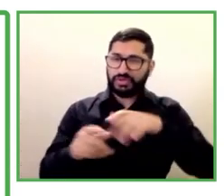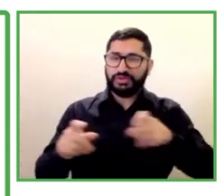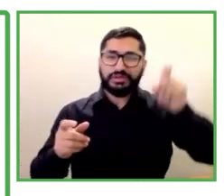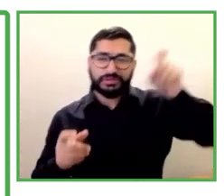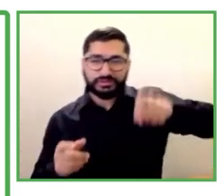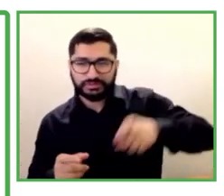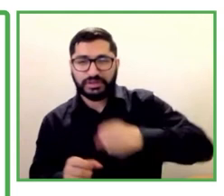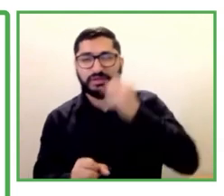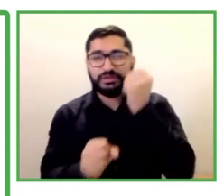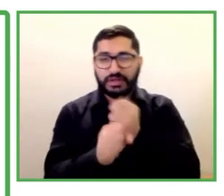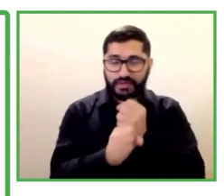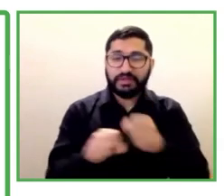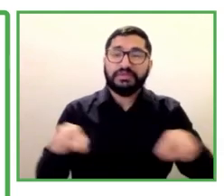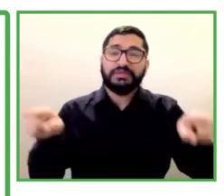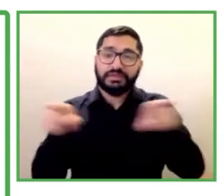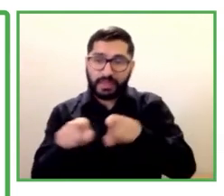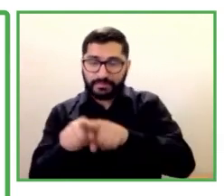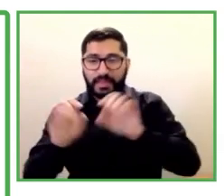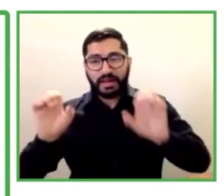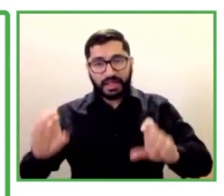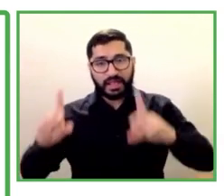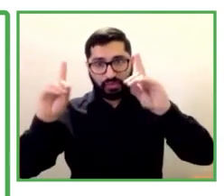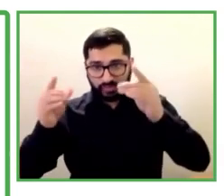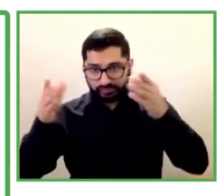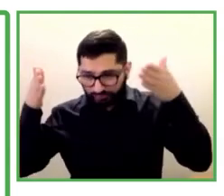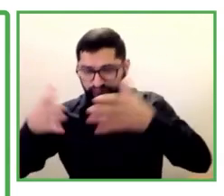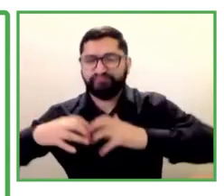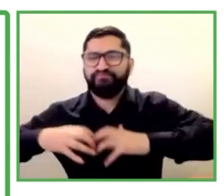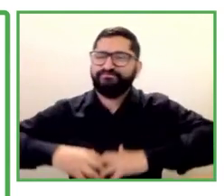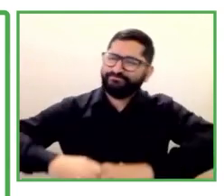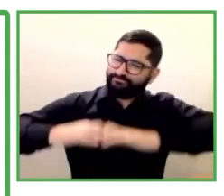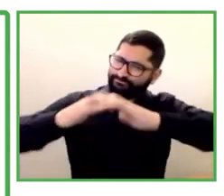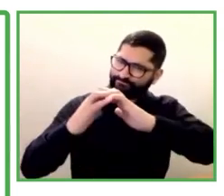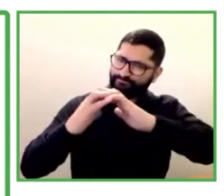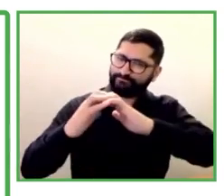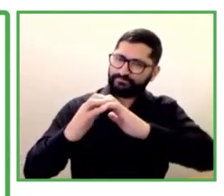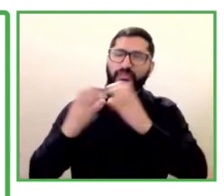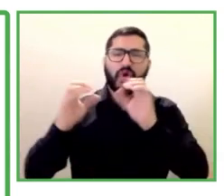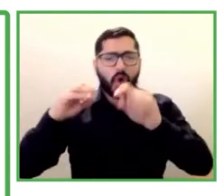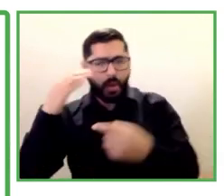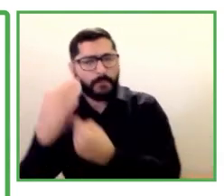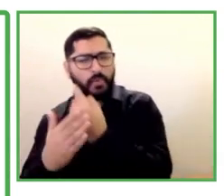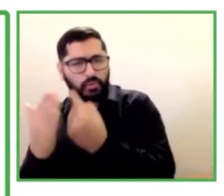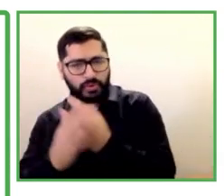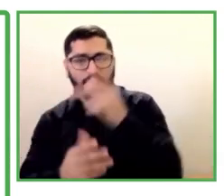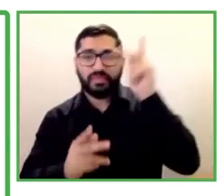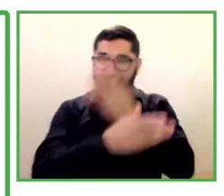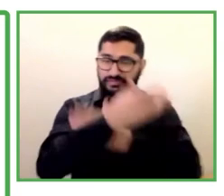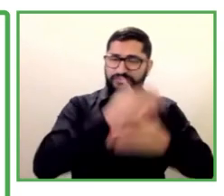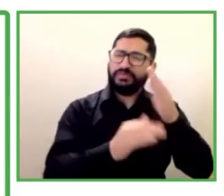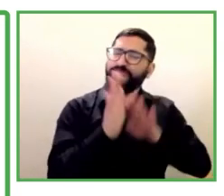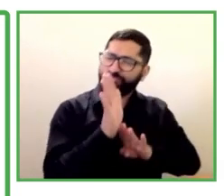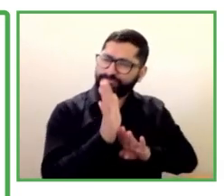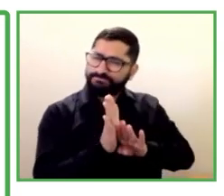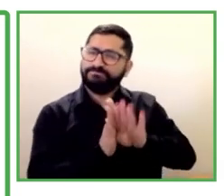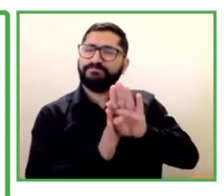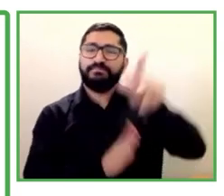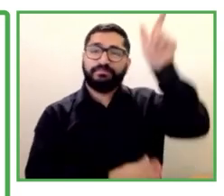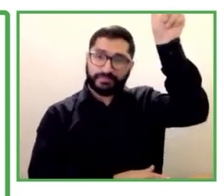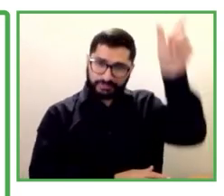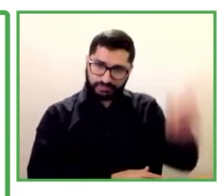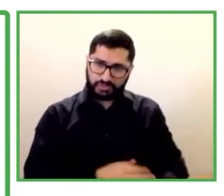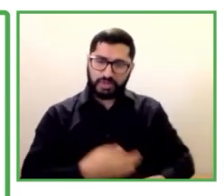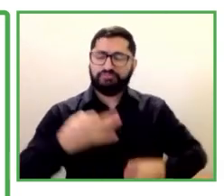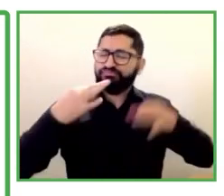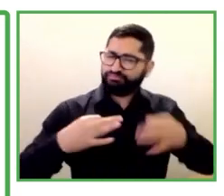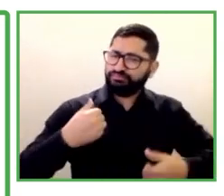para crear oportunidades para que las personas con discapacidad crezcan en su carrera. En el programa TIC